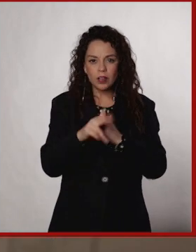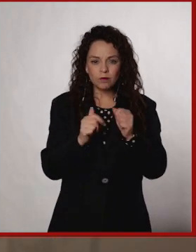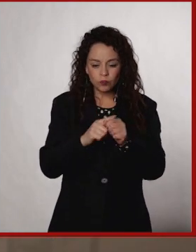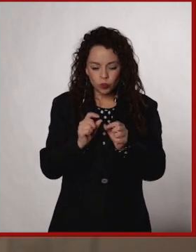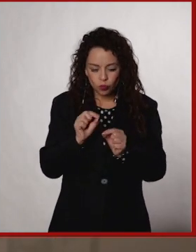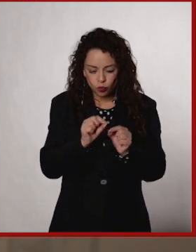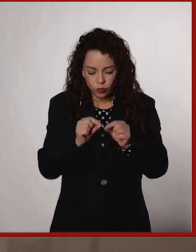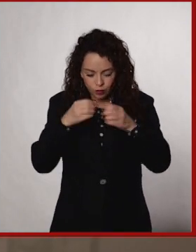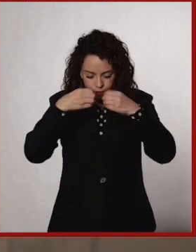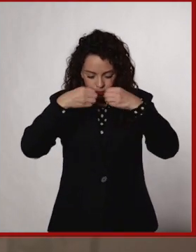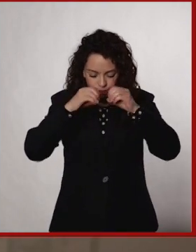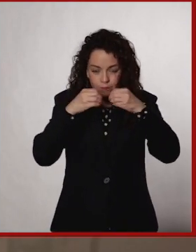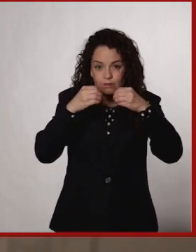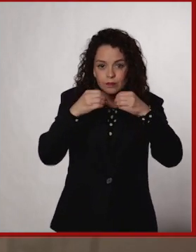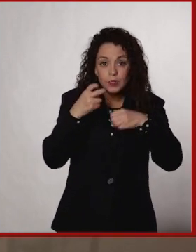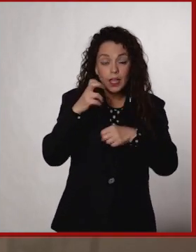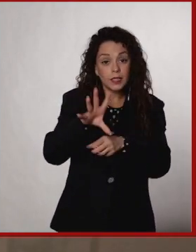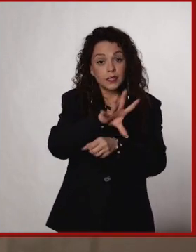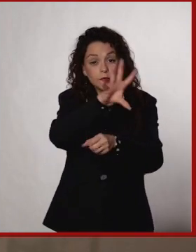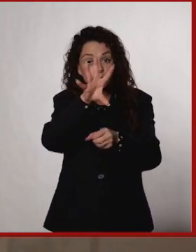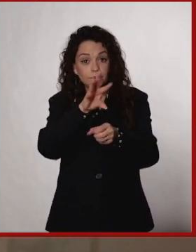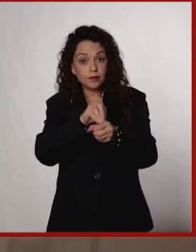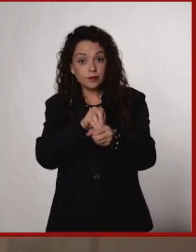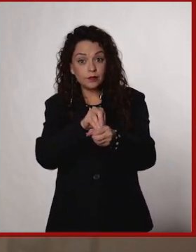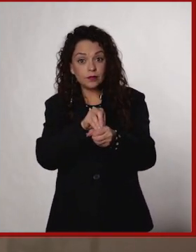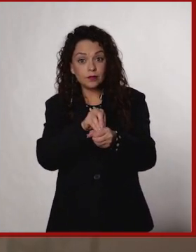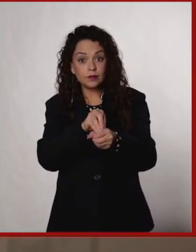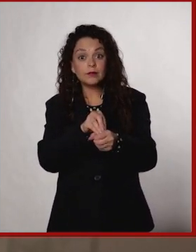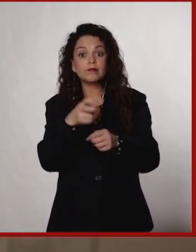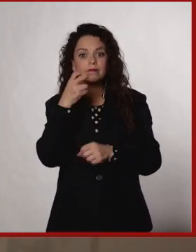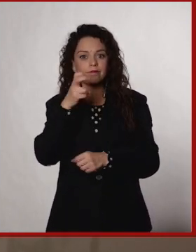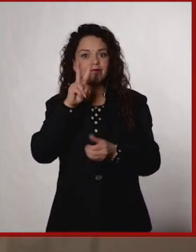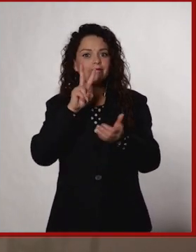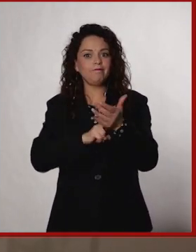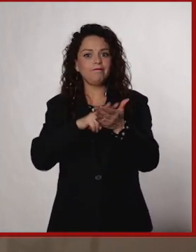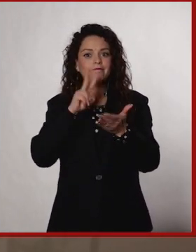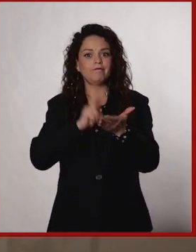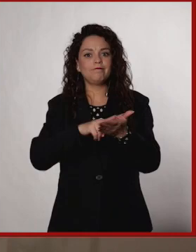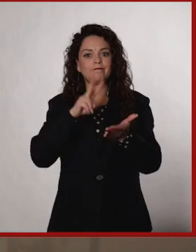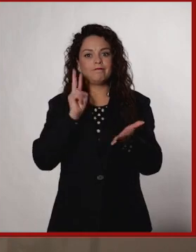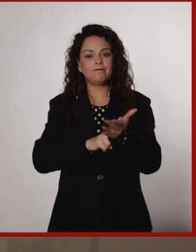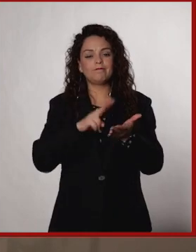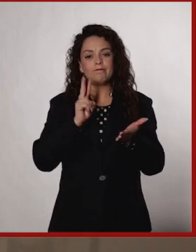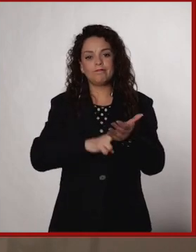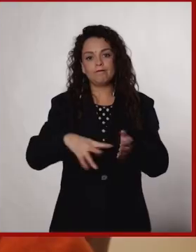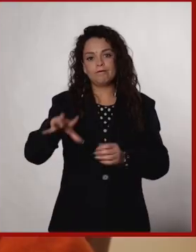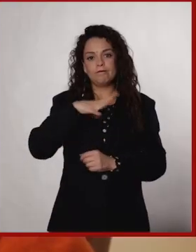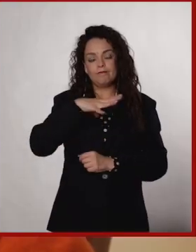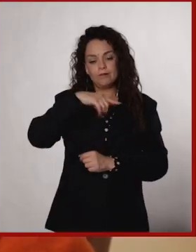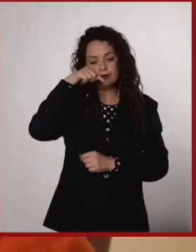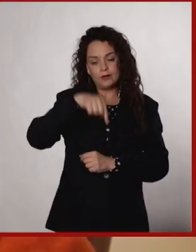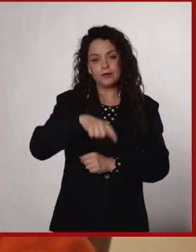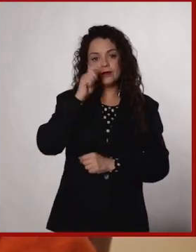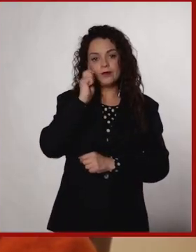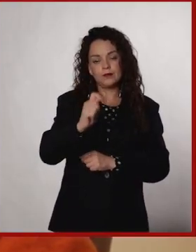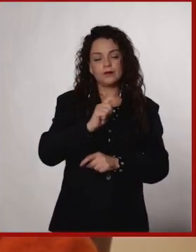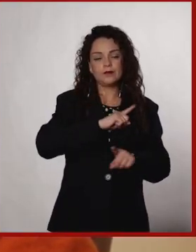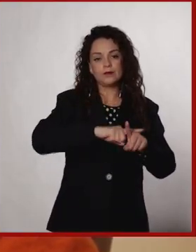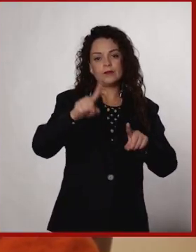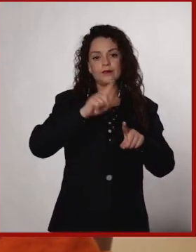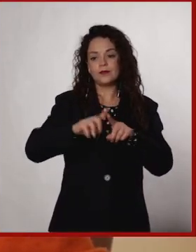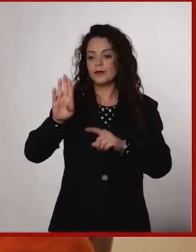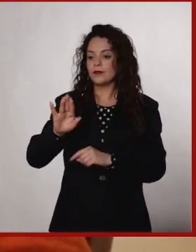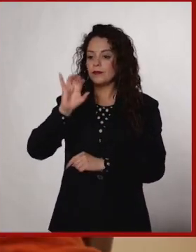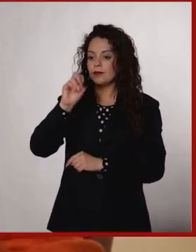microscópicos. Y todo eso es parte de esa riqueza que conforma la